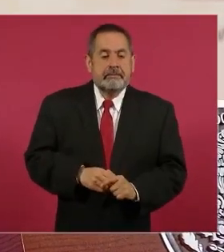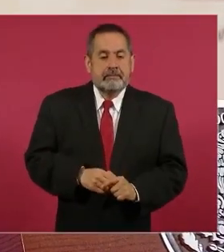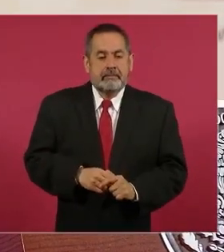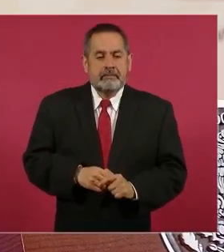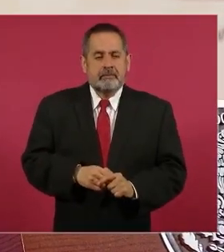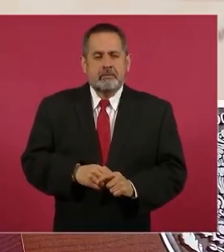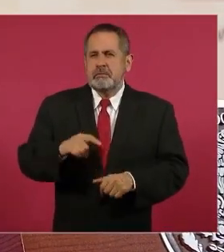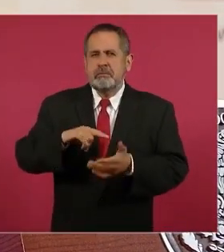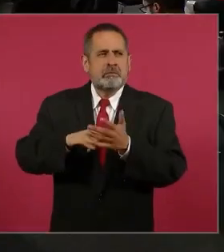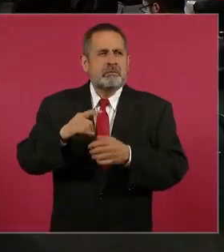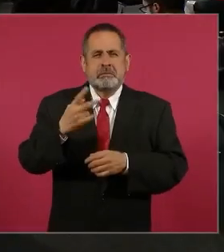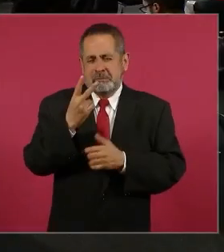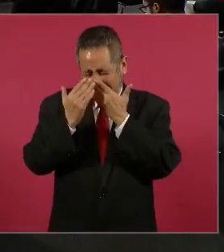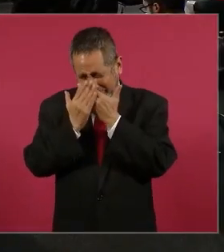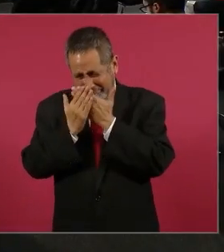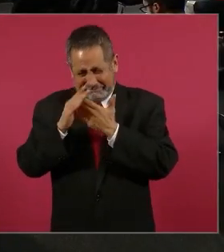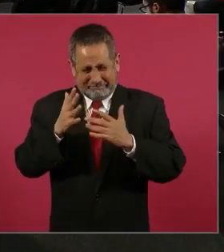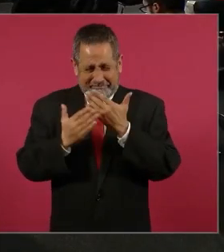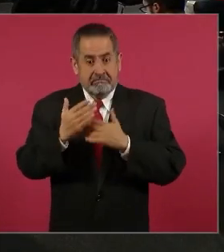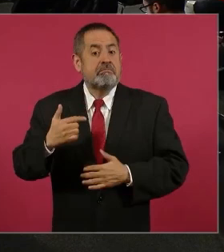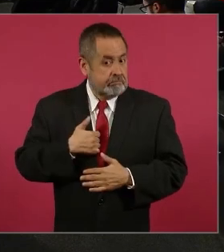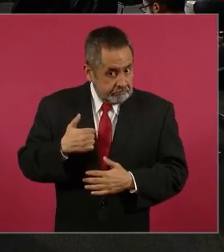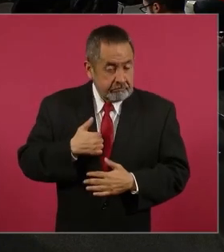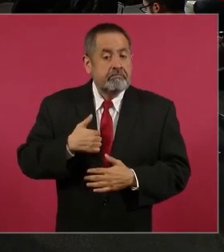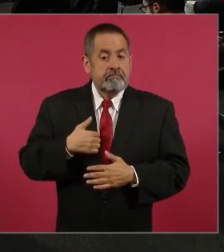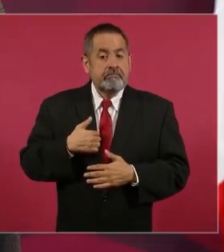y como a las dos de la mañana que iba yo